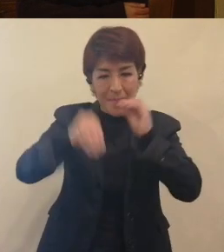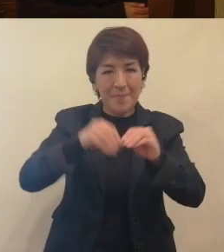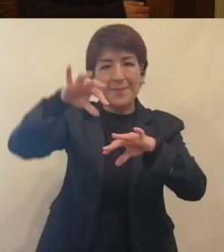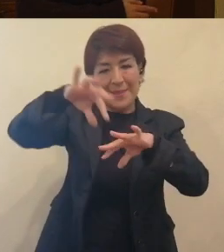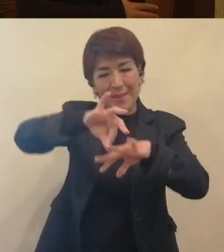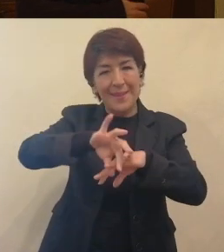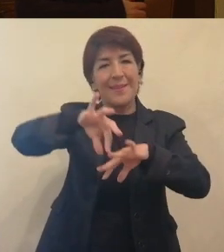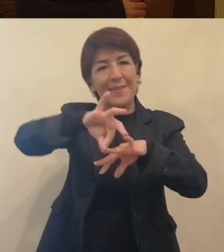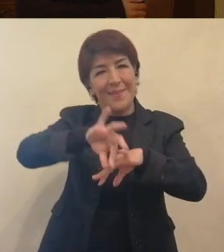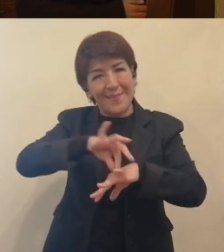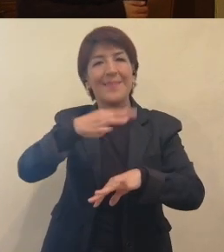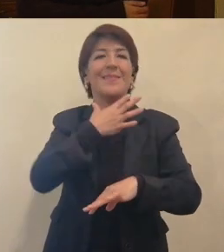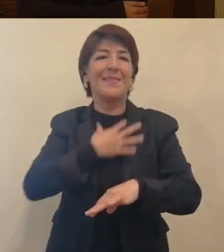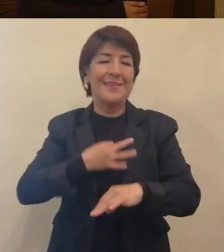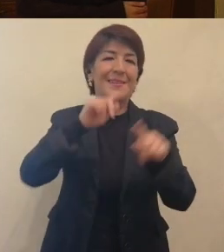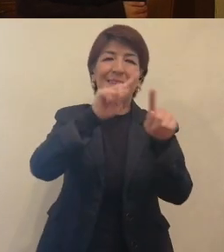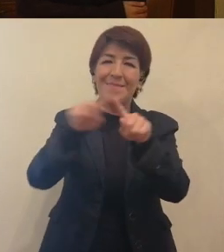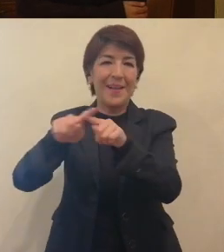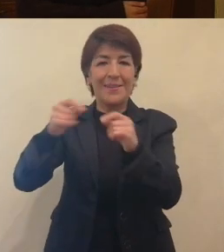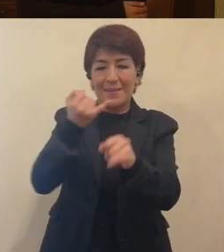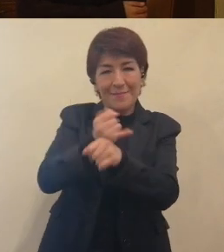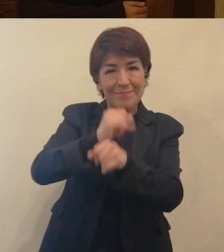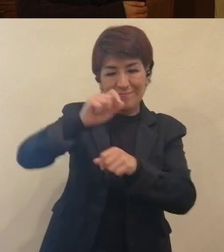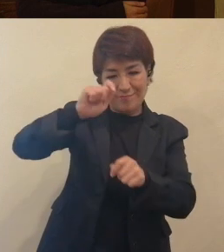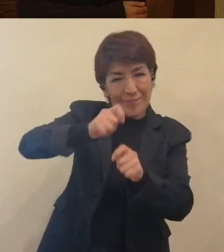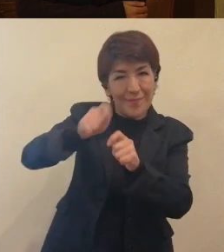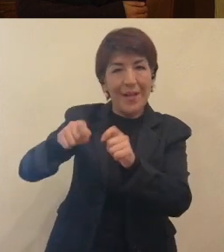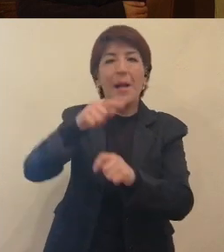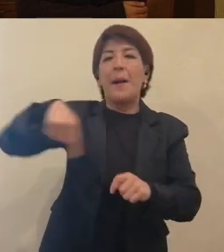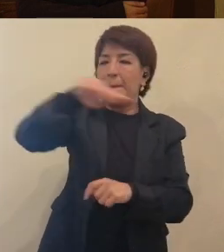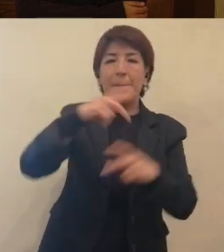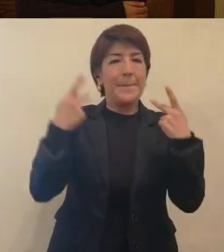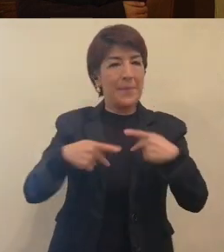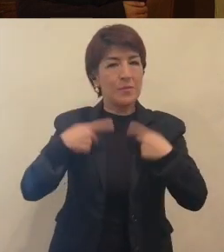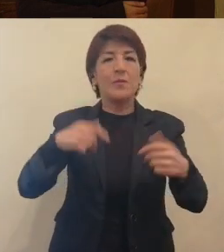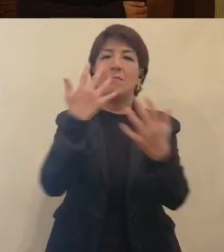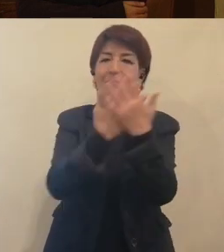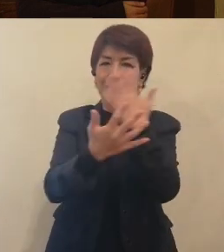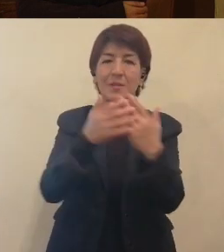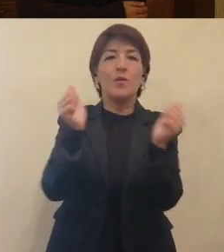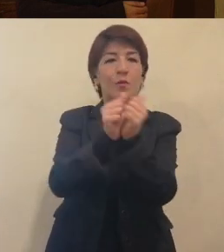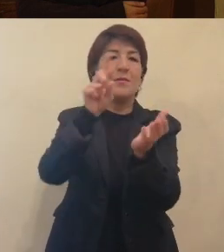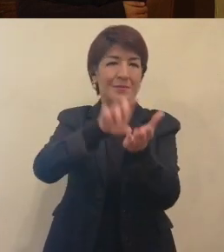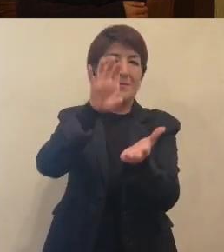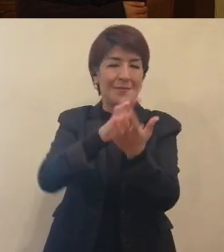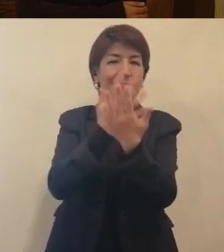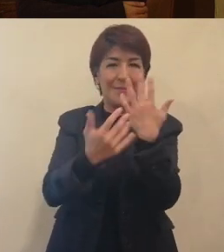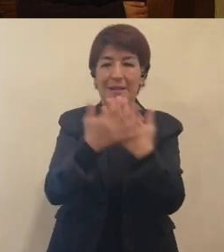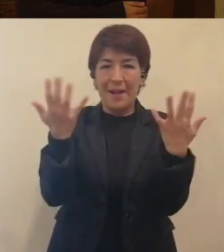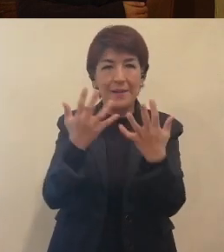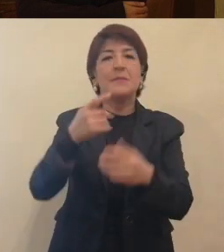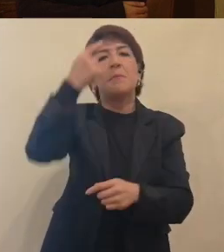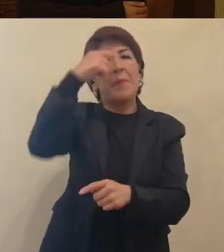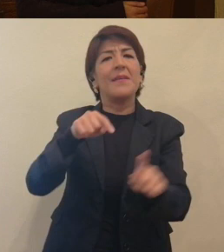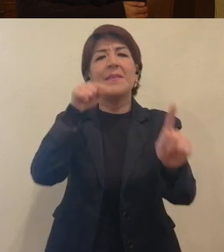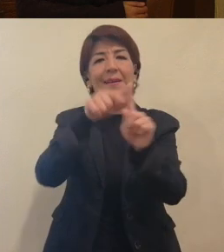piezas de joyería y algunas piezas de arcilla, elaboradas por personas con discapacidad, pretendiendo que